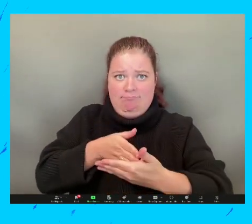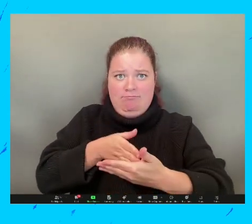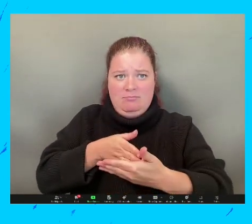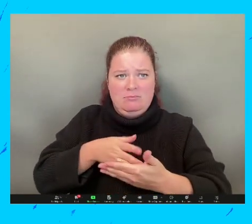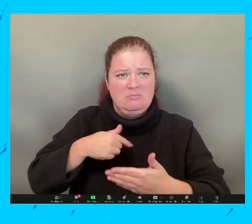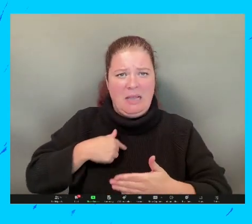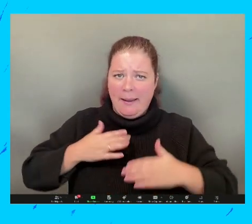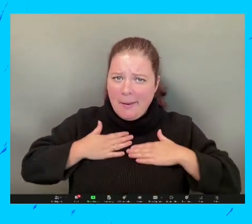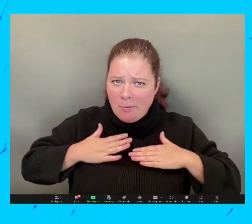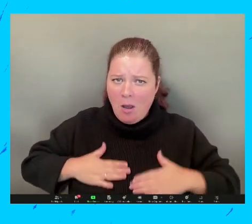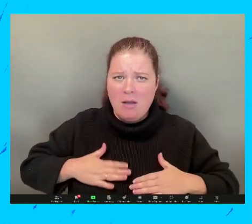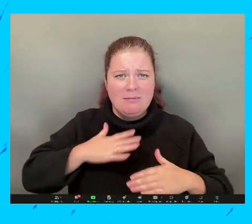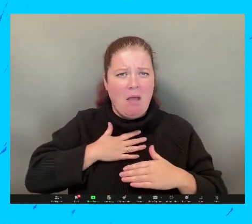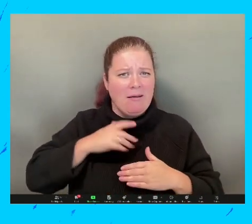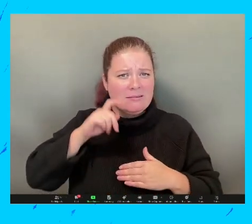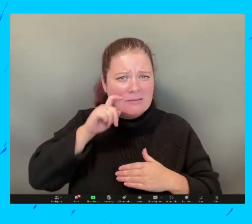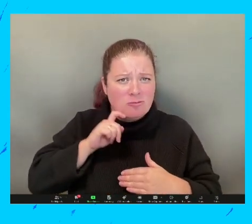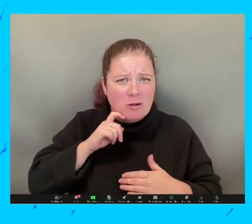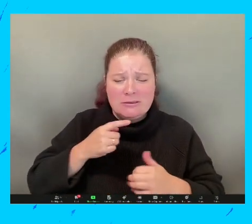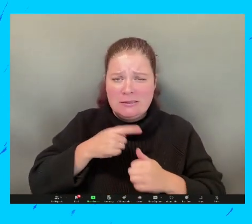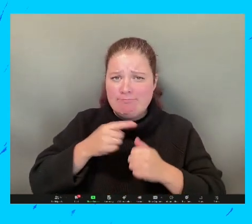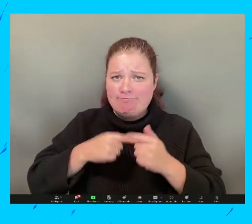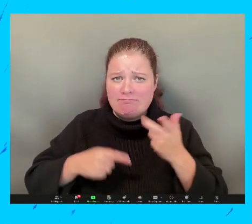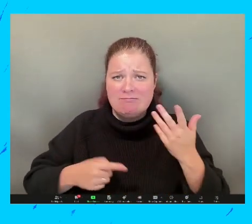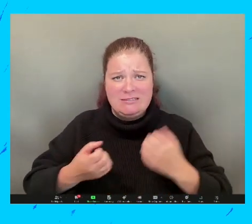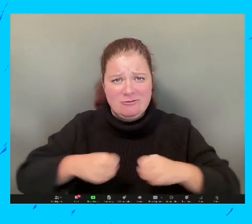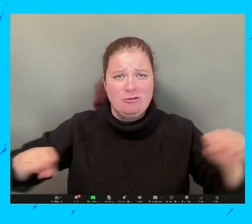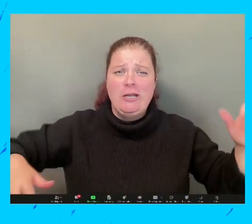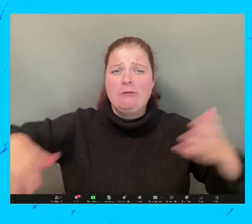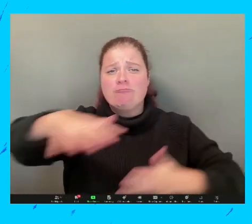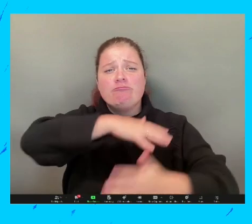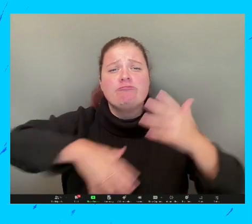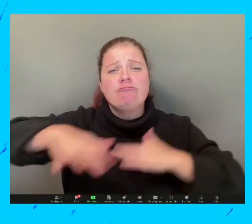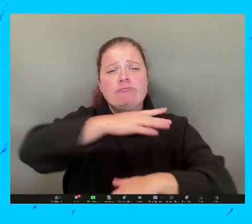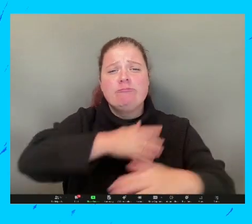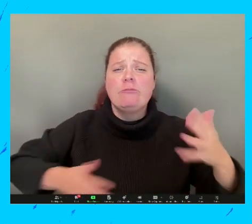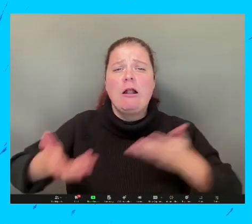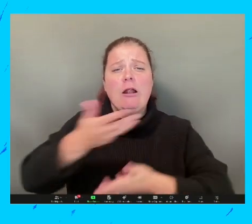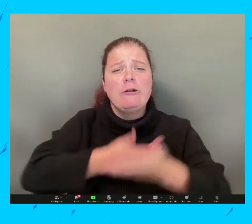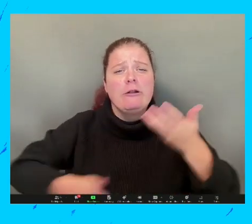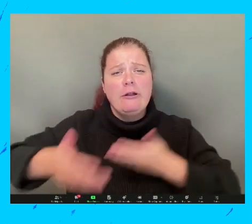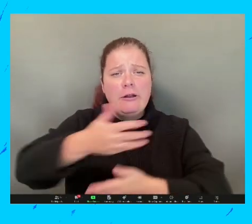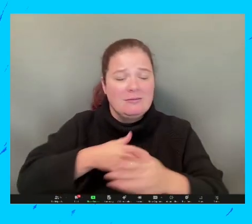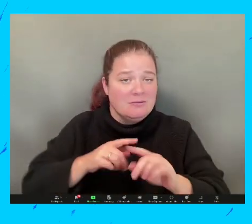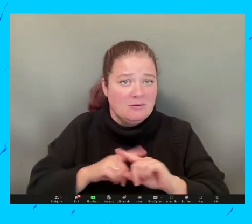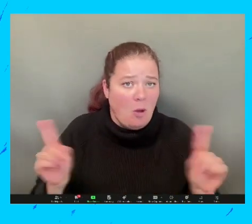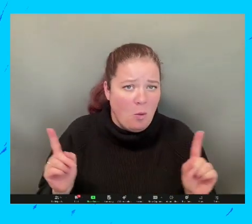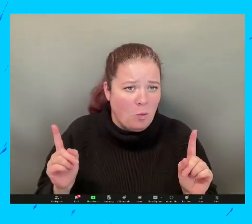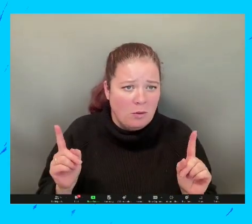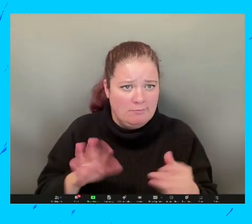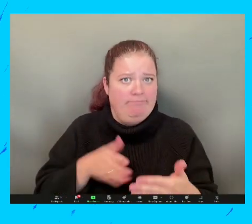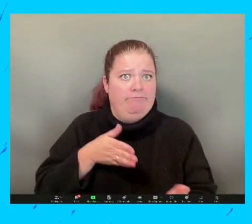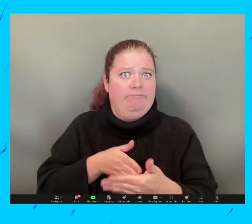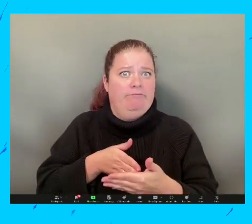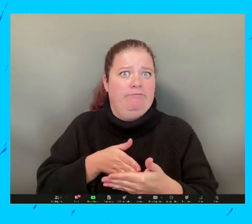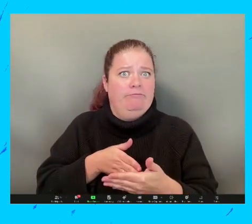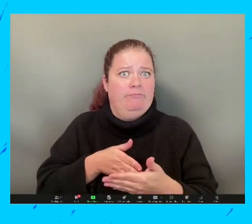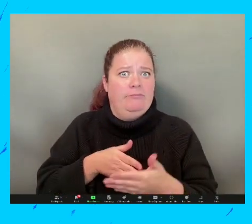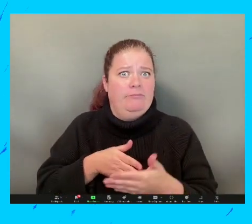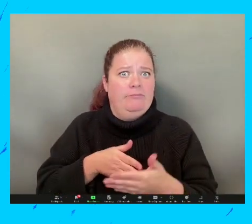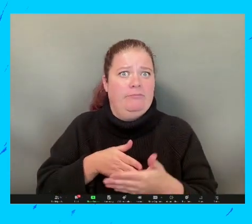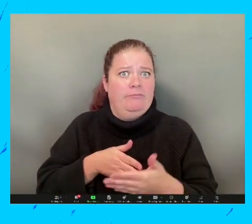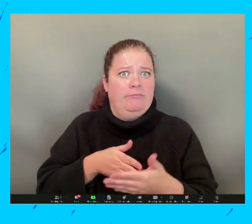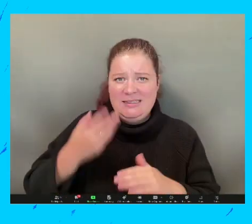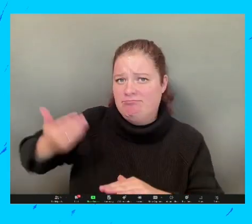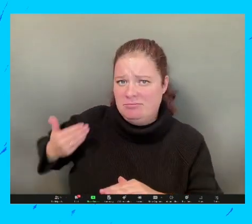amigable, ¿no? A la información y lugares para hablar de las cosas de sexualidad y amistades de una forma,